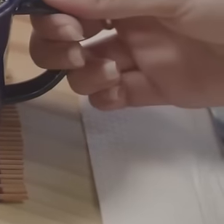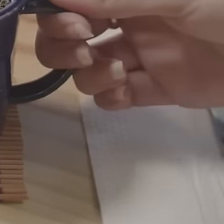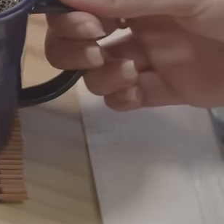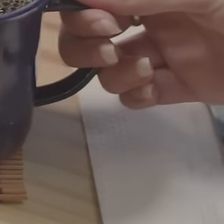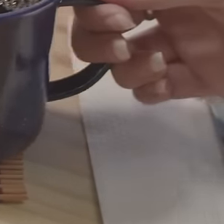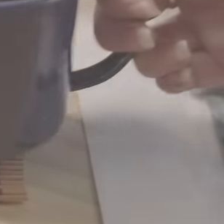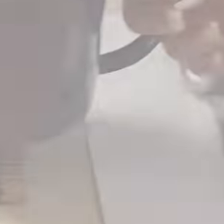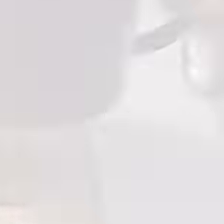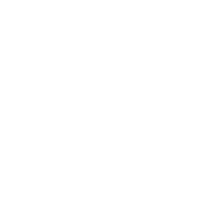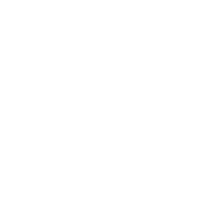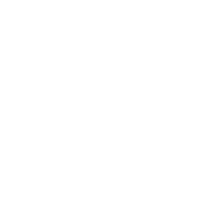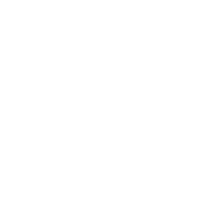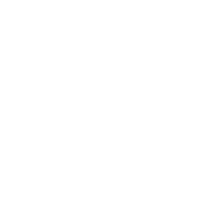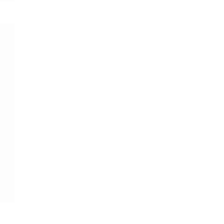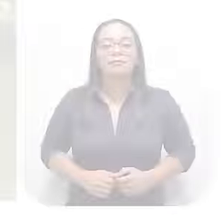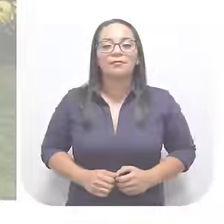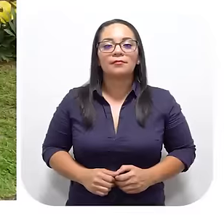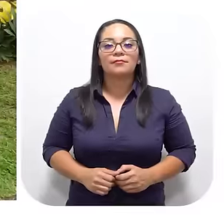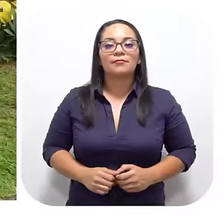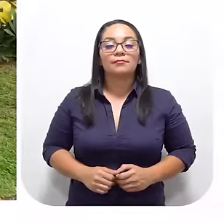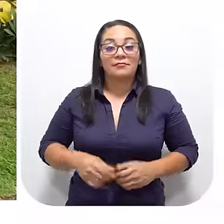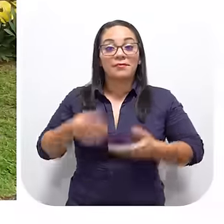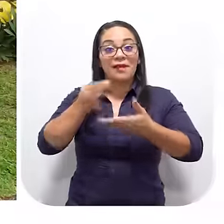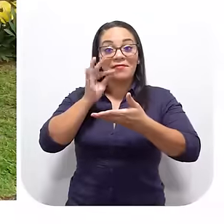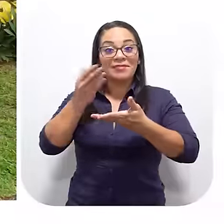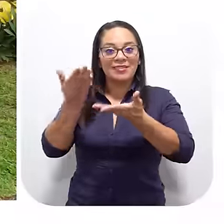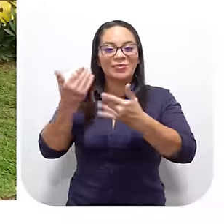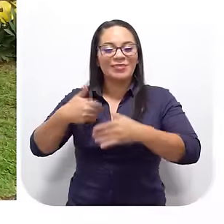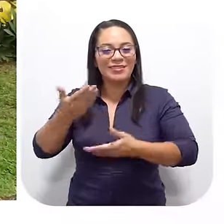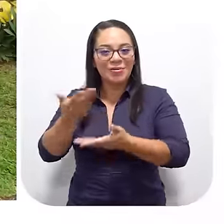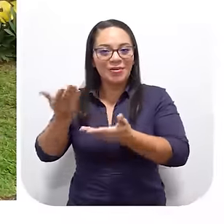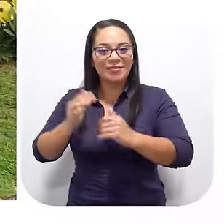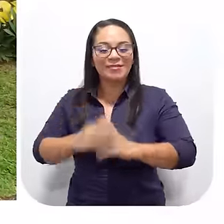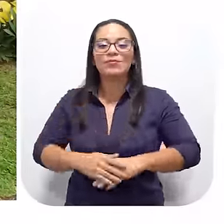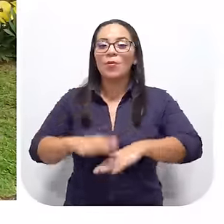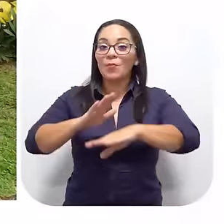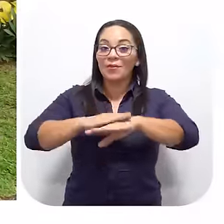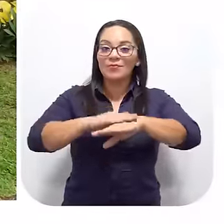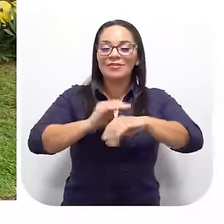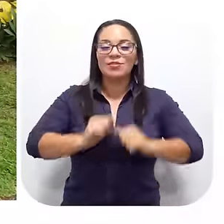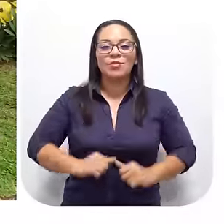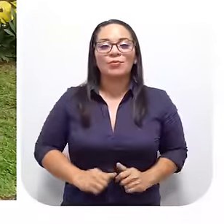Música Cafecito señores Con permiso